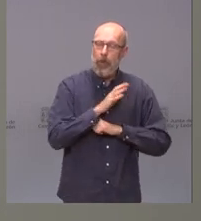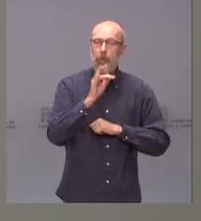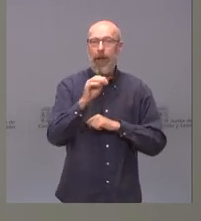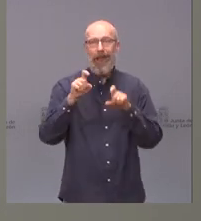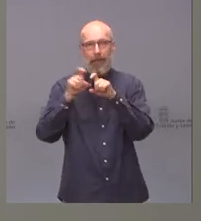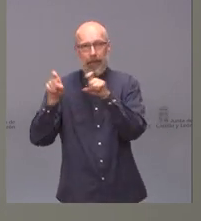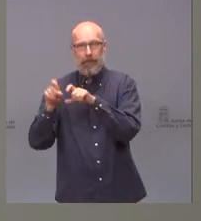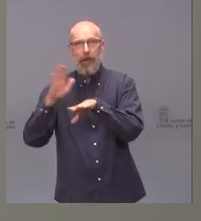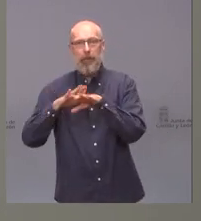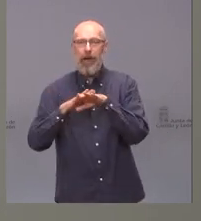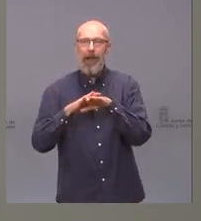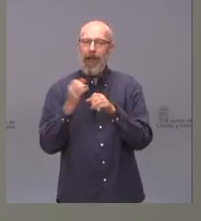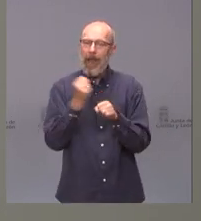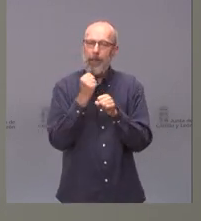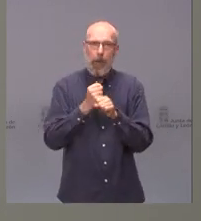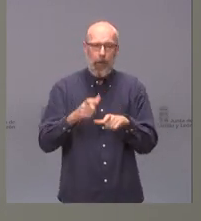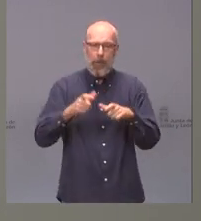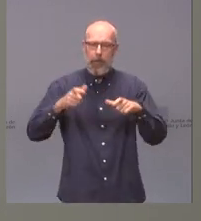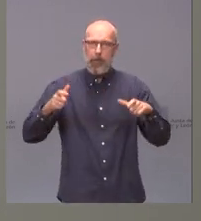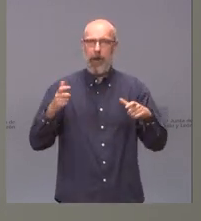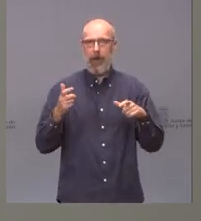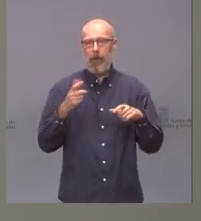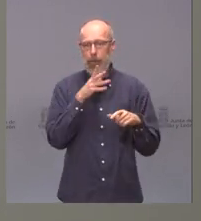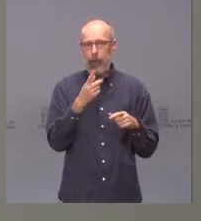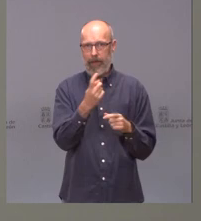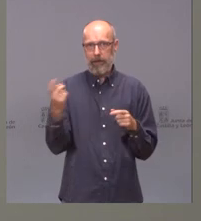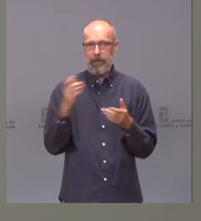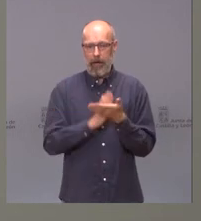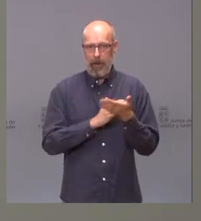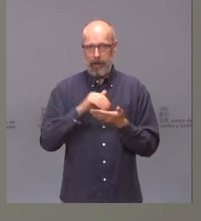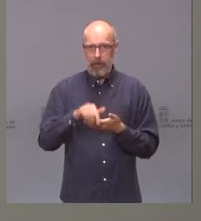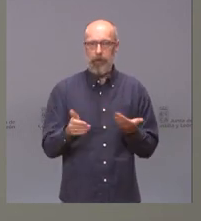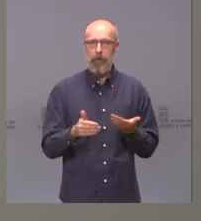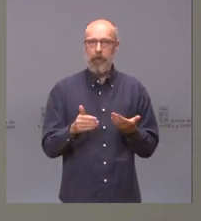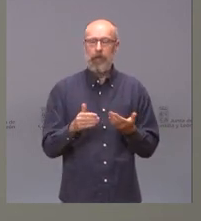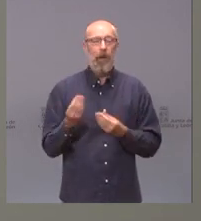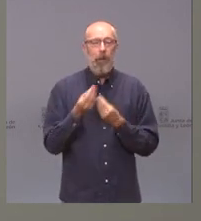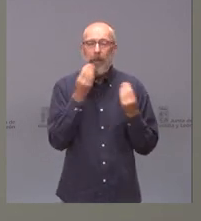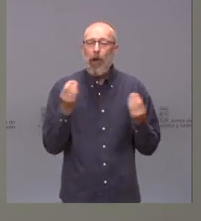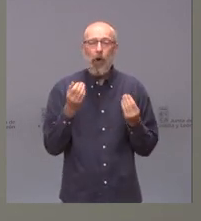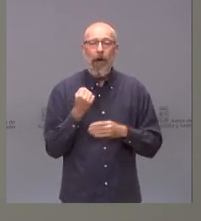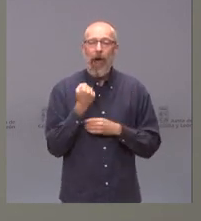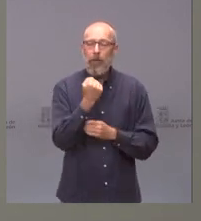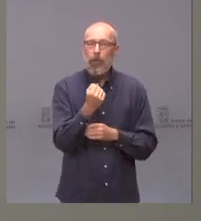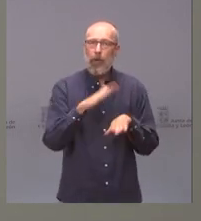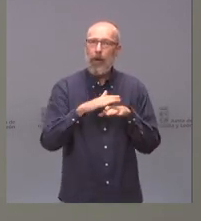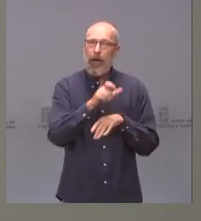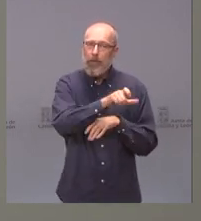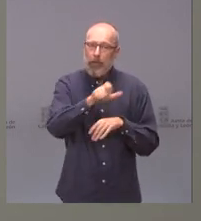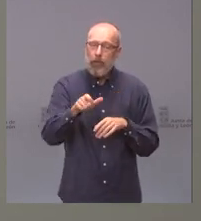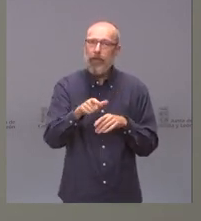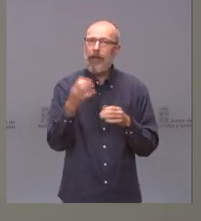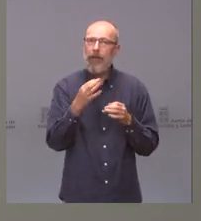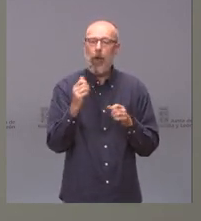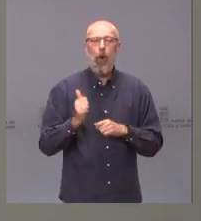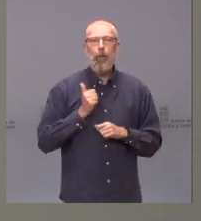recuperar ese empleo que necesitamos en nuestra comunidad. La mejor manera ya de ayudar a los obreros es darles oportunidades para volver a